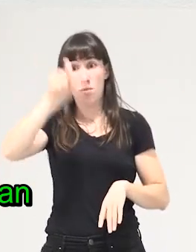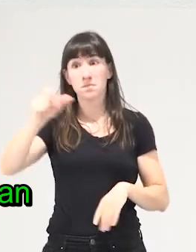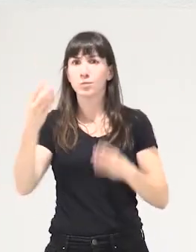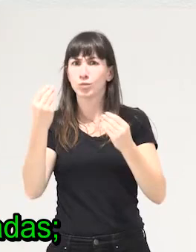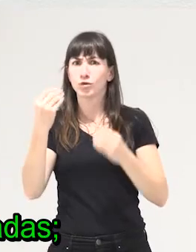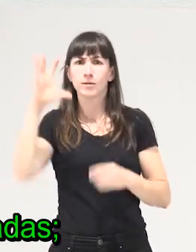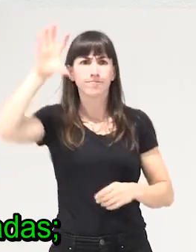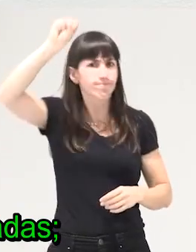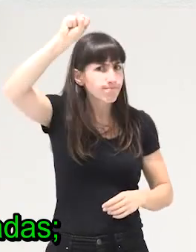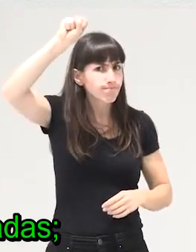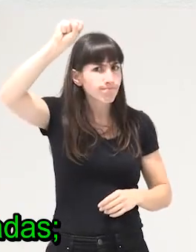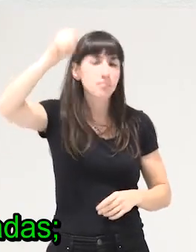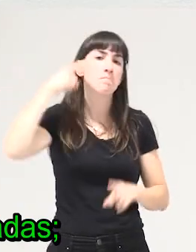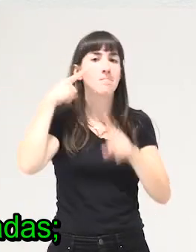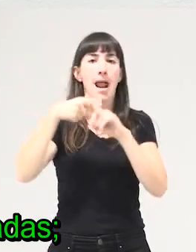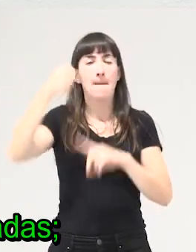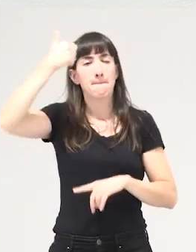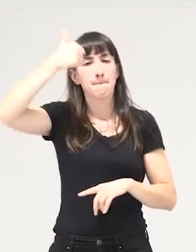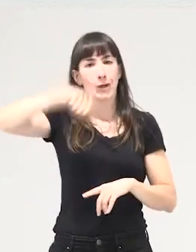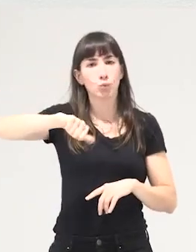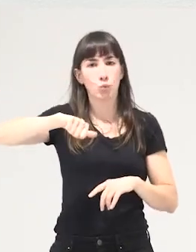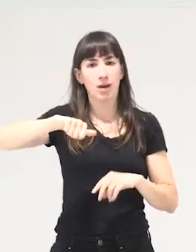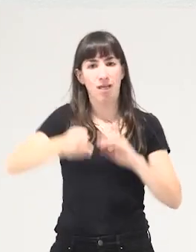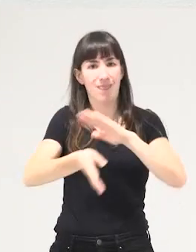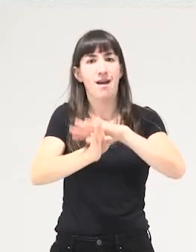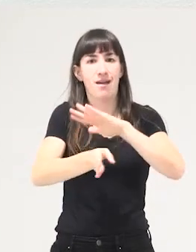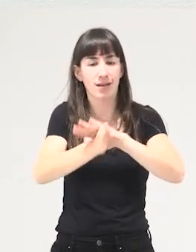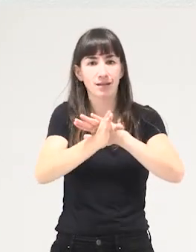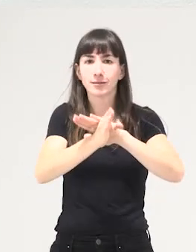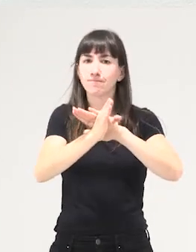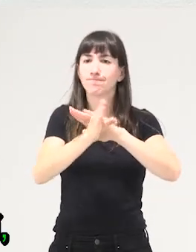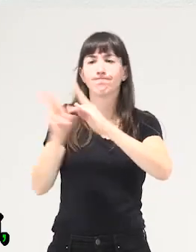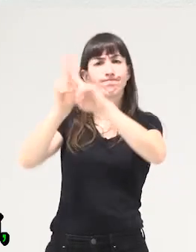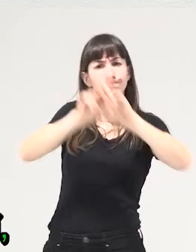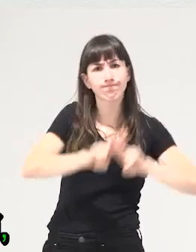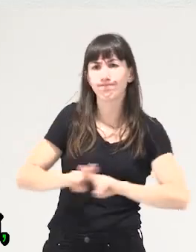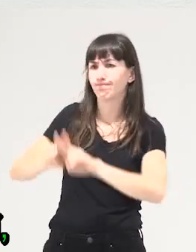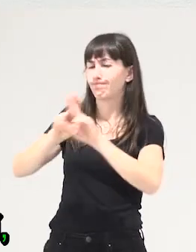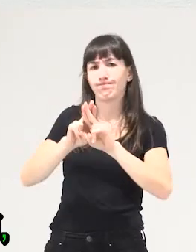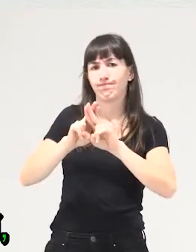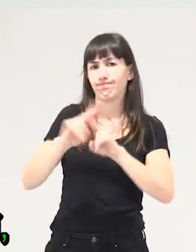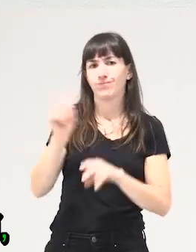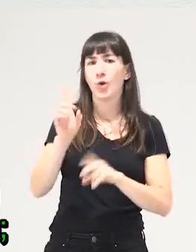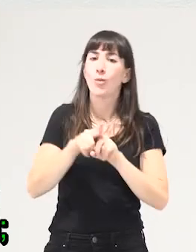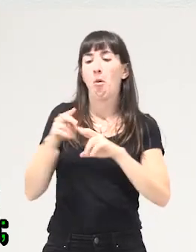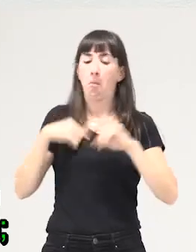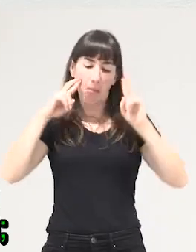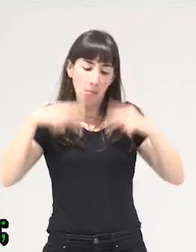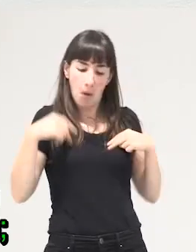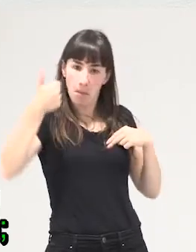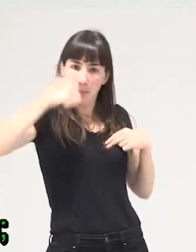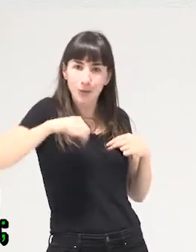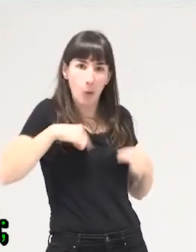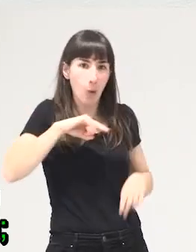supuestamente construir nuevas masculinidades muy poco revisadas nuevas masculinidades que están muy contentas de haberse conocido por decirlo de alguna manera y